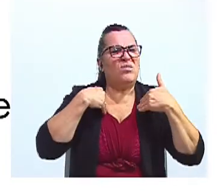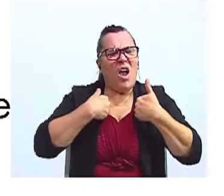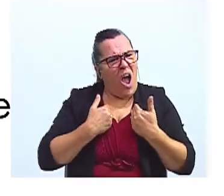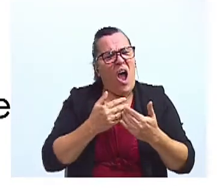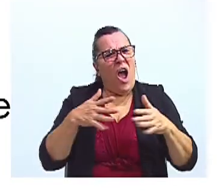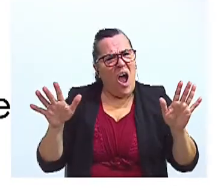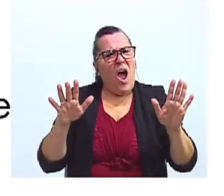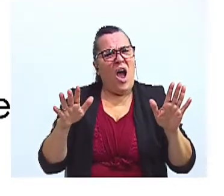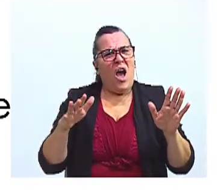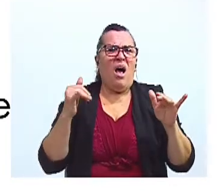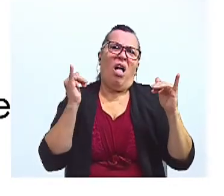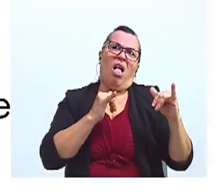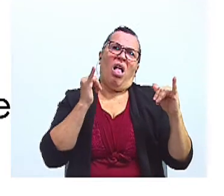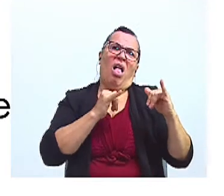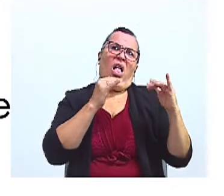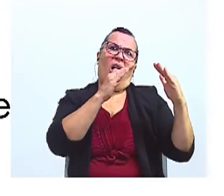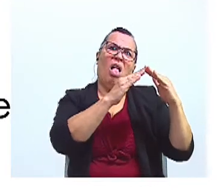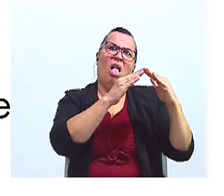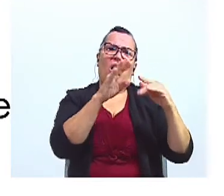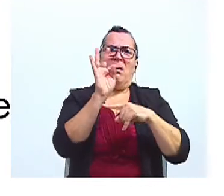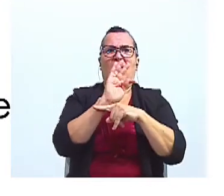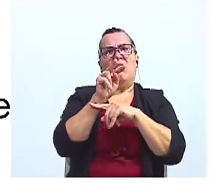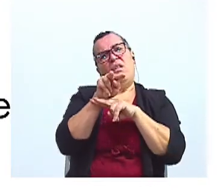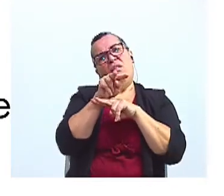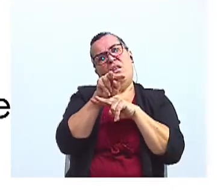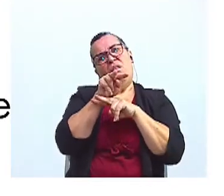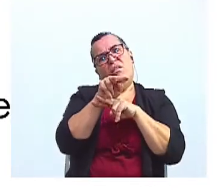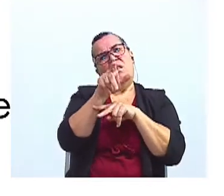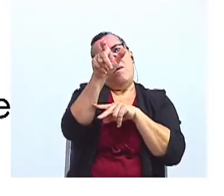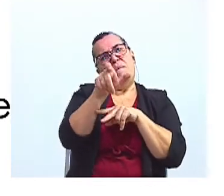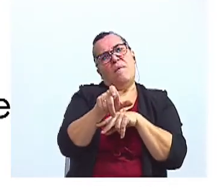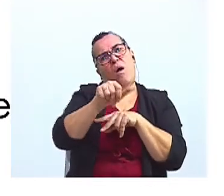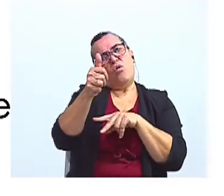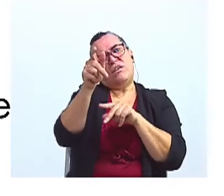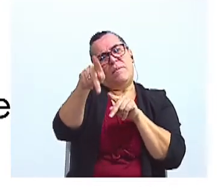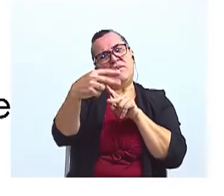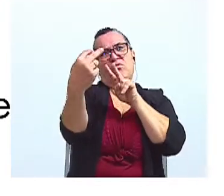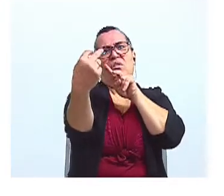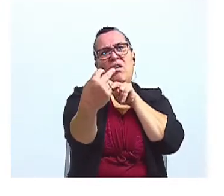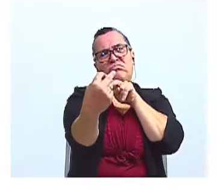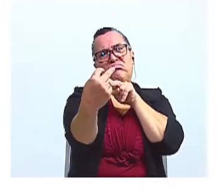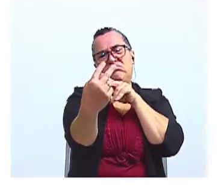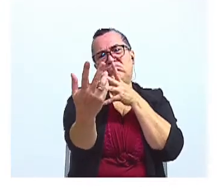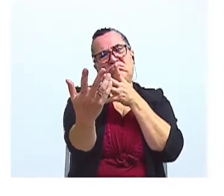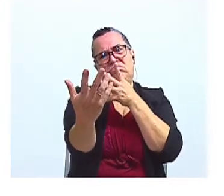de tener que estar detrás de una pantalla viendo a la persona. Muy bien. Veamos la siguiente.